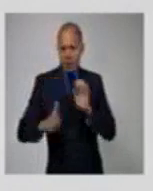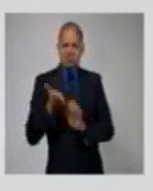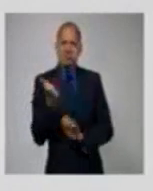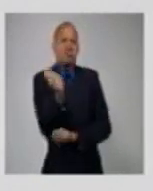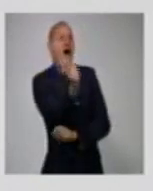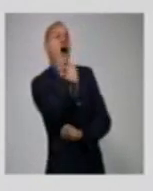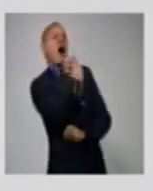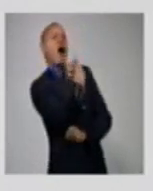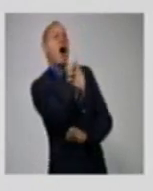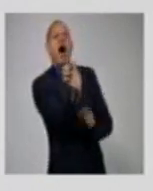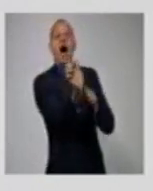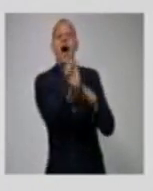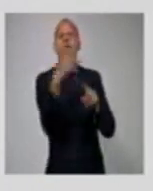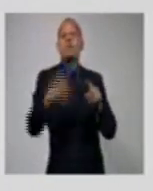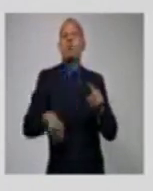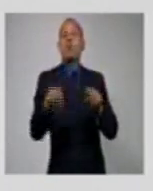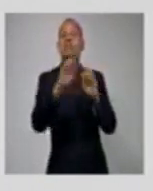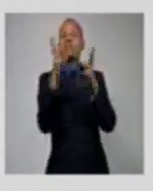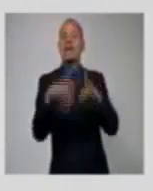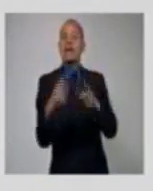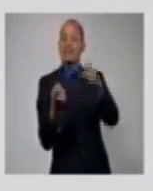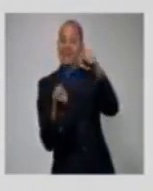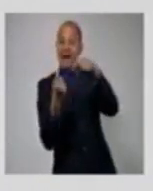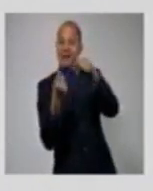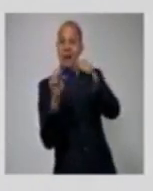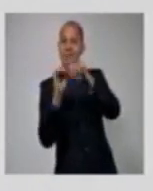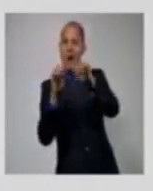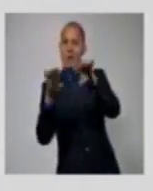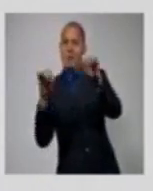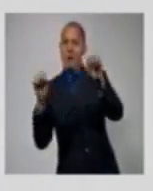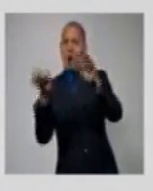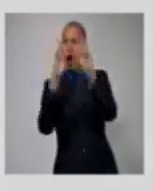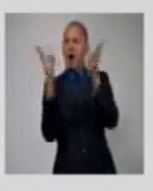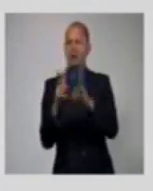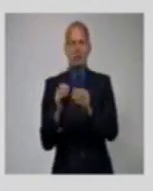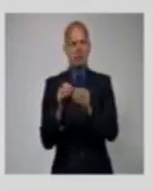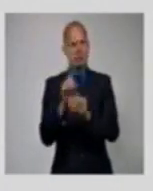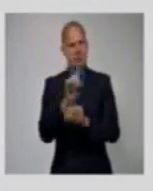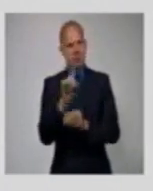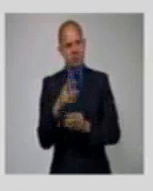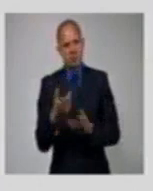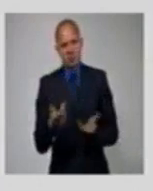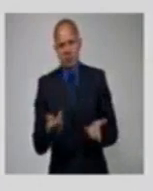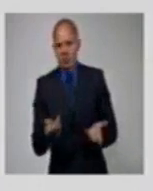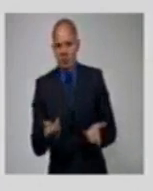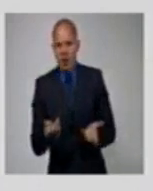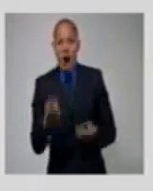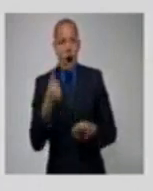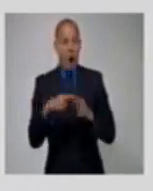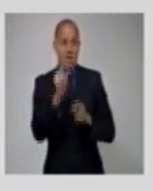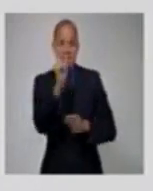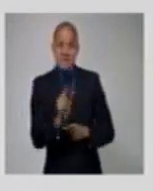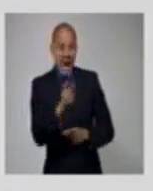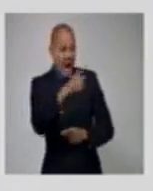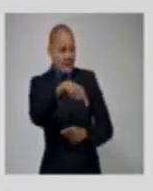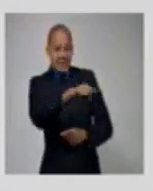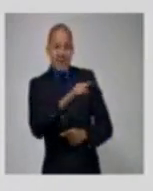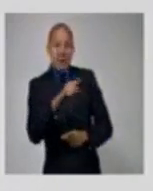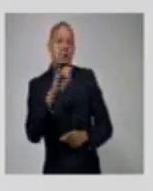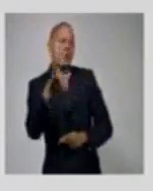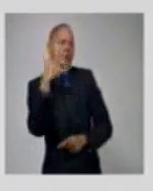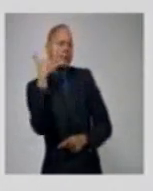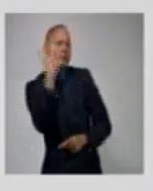movilizar a más personas para que lo hagan. Es manipular mediáticamente a las personas. Es recibir